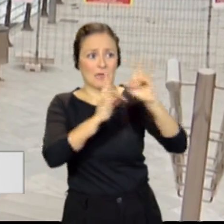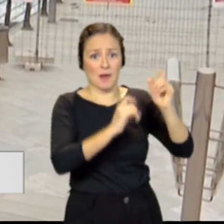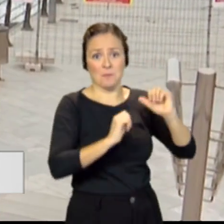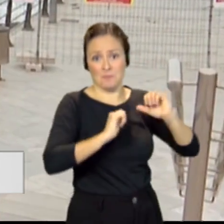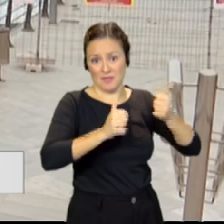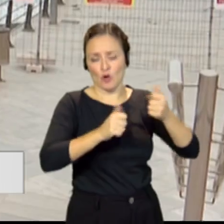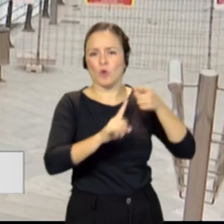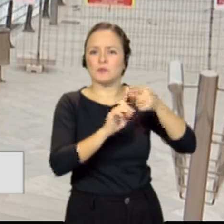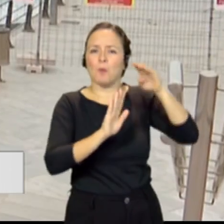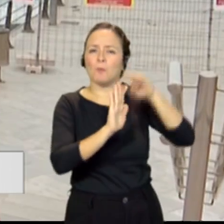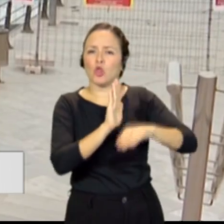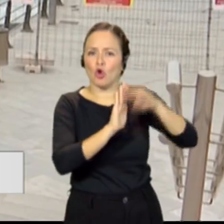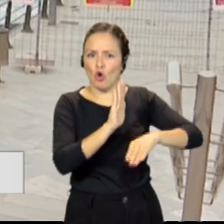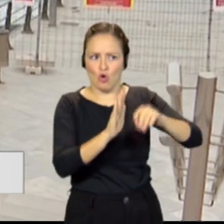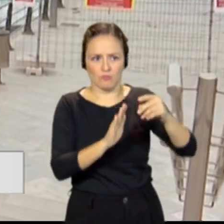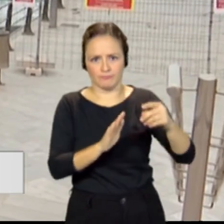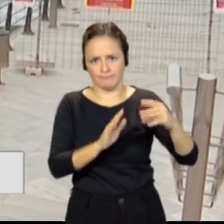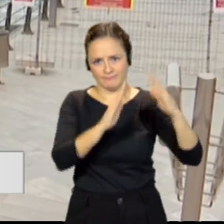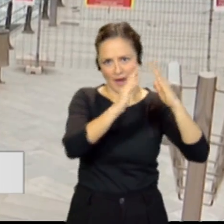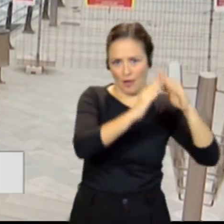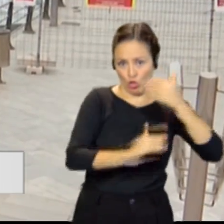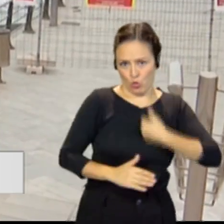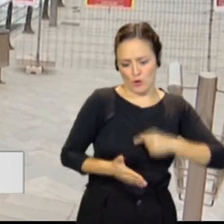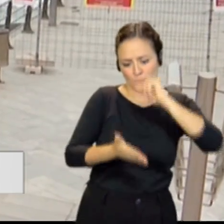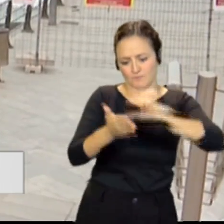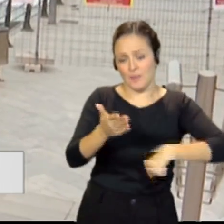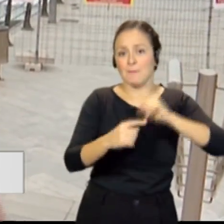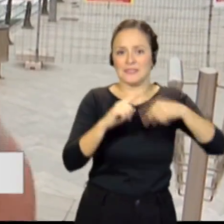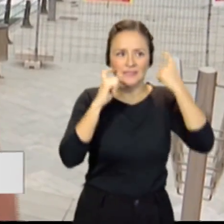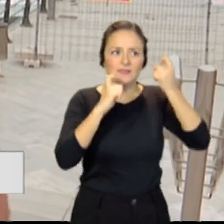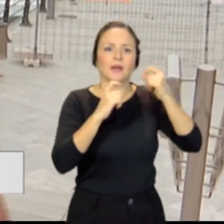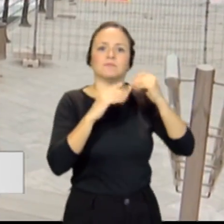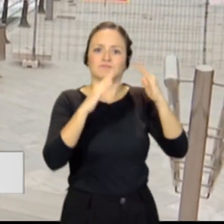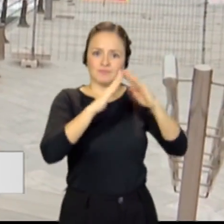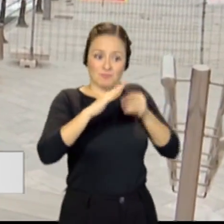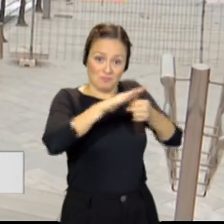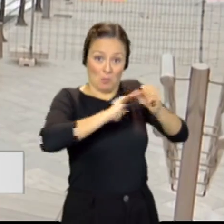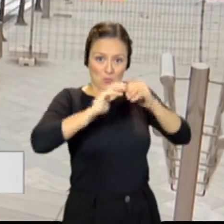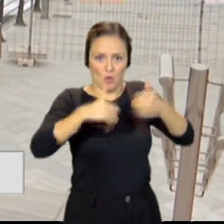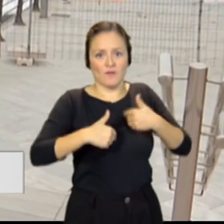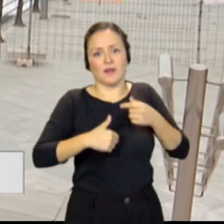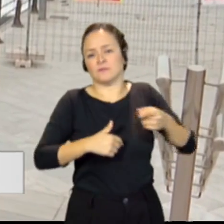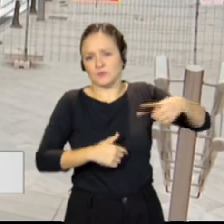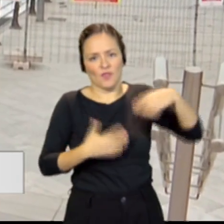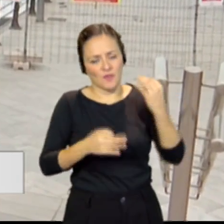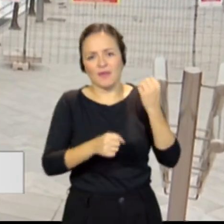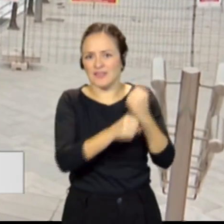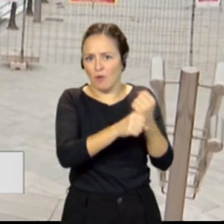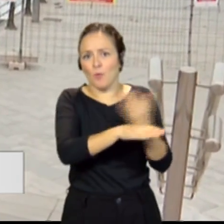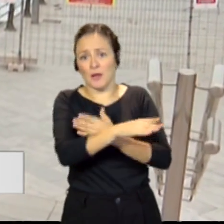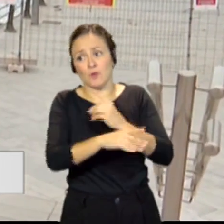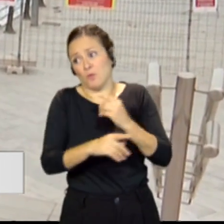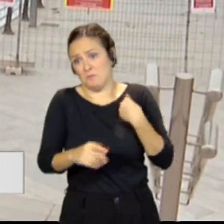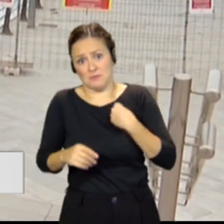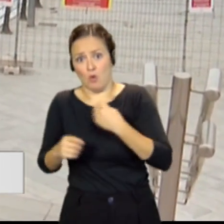protocolo y también hacerlas habitables. Necesitan lógicamente un trabajo, igual que necesitan todos los edificios y las viviendas de Puerto